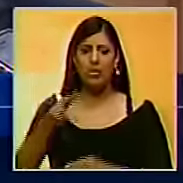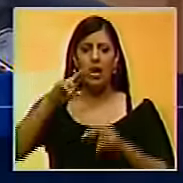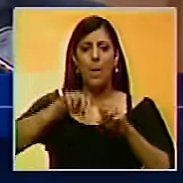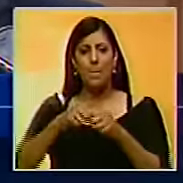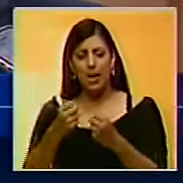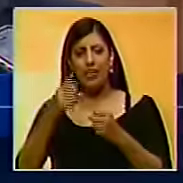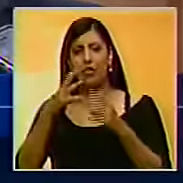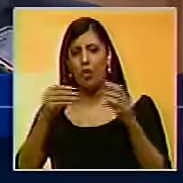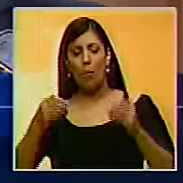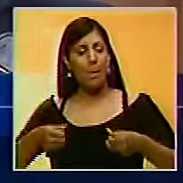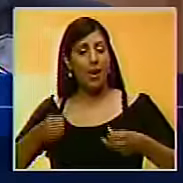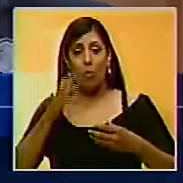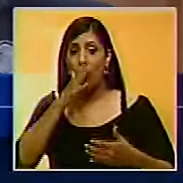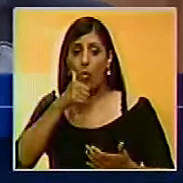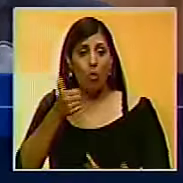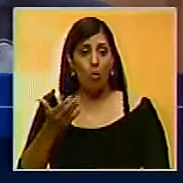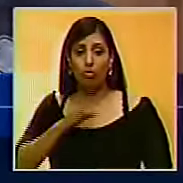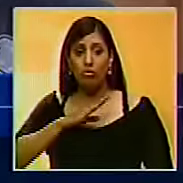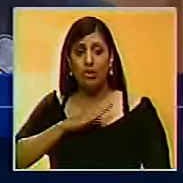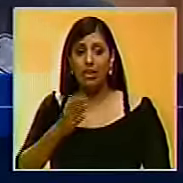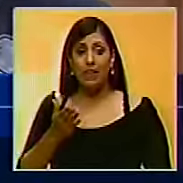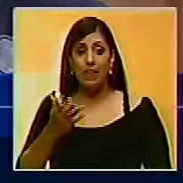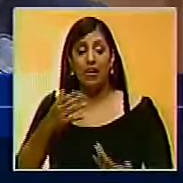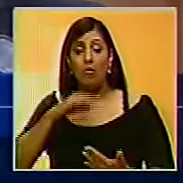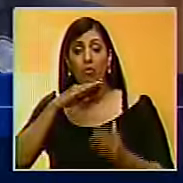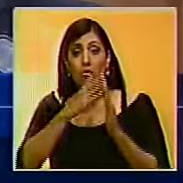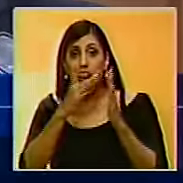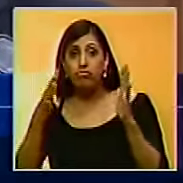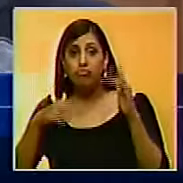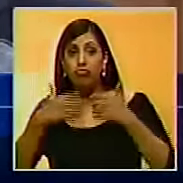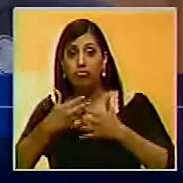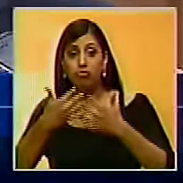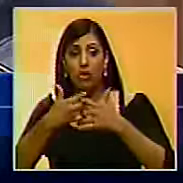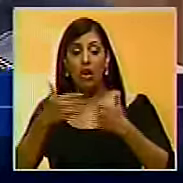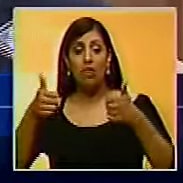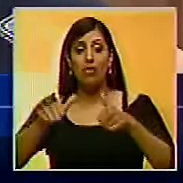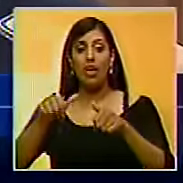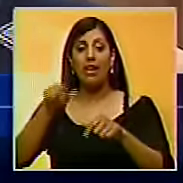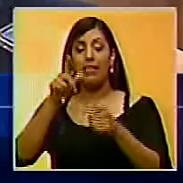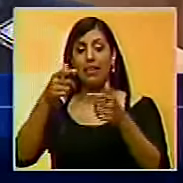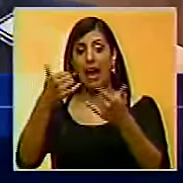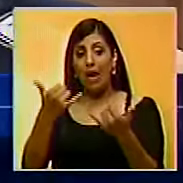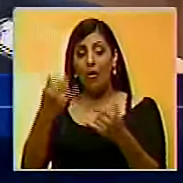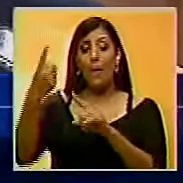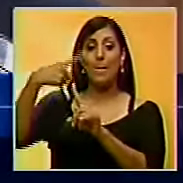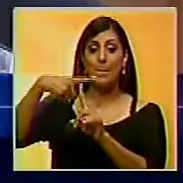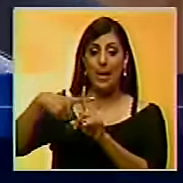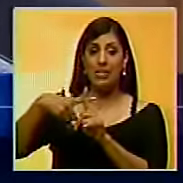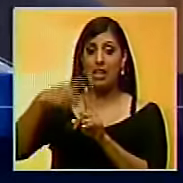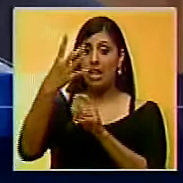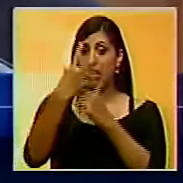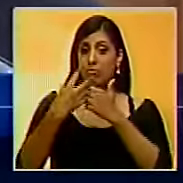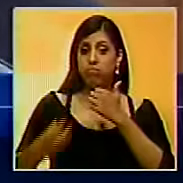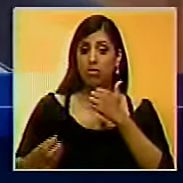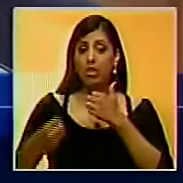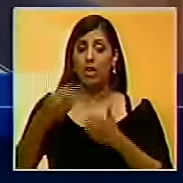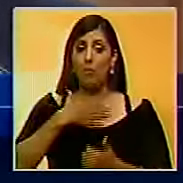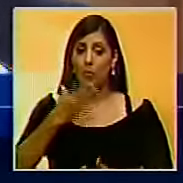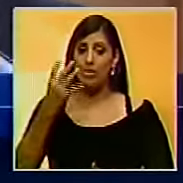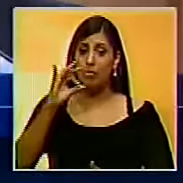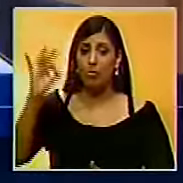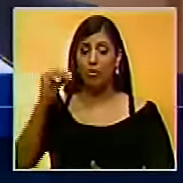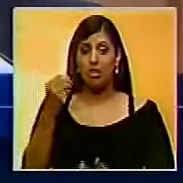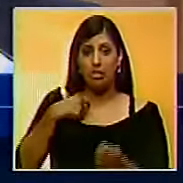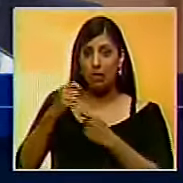panadería, porque no tienen ya la capacidad de producir, la tienen mermada, y si encima de eso les limita la capacidad